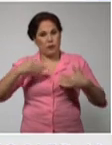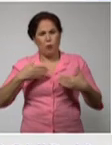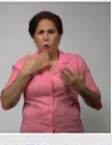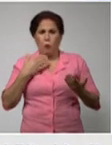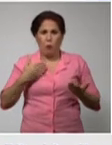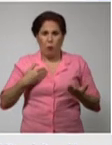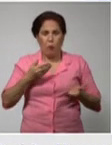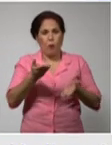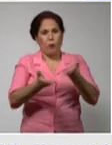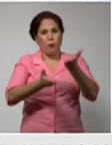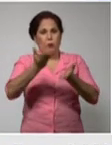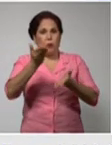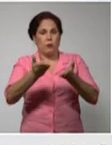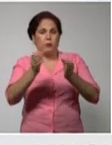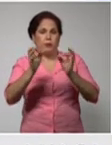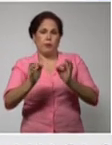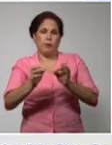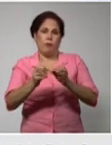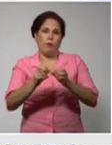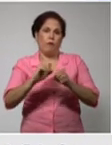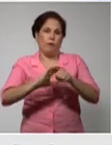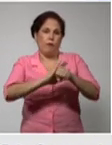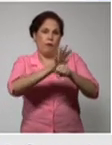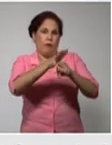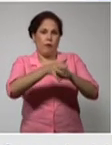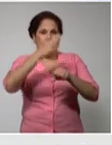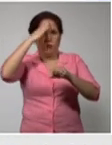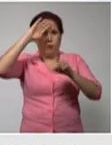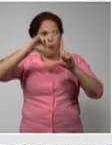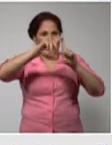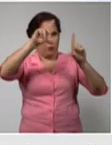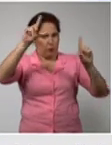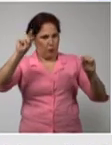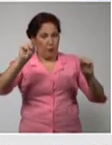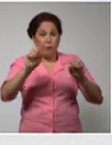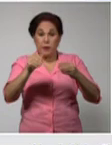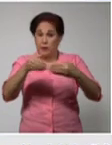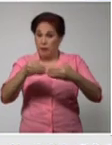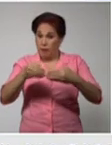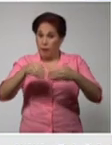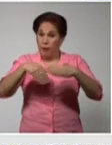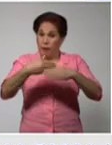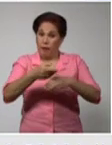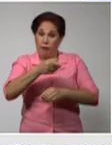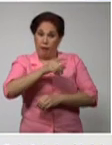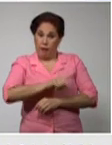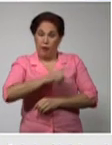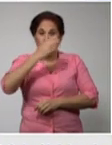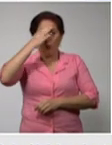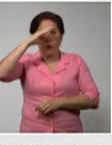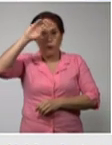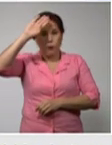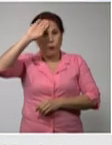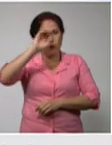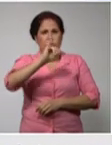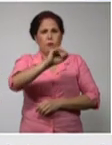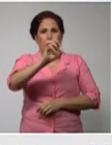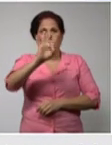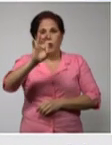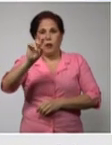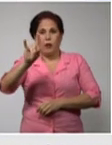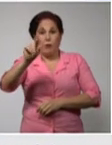de la COVID-19 en el territorio nacional al cierre del día de ayer la nación reporta 689